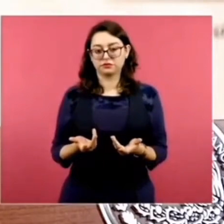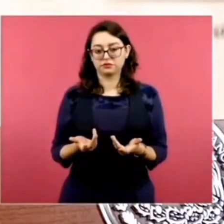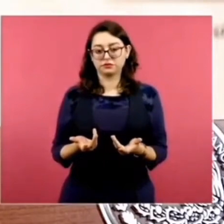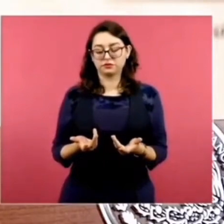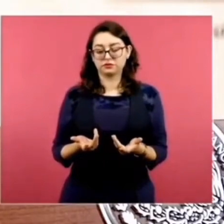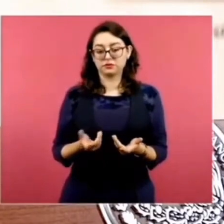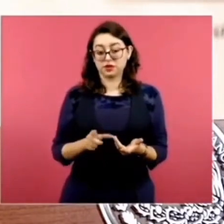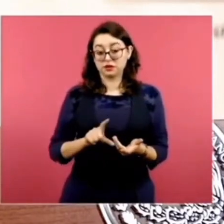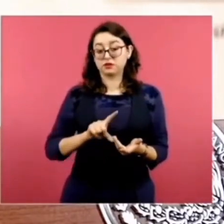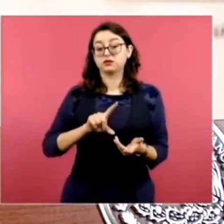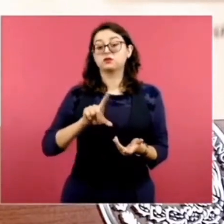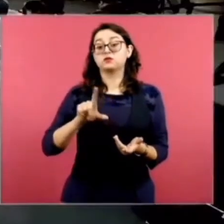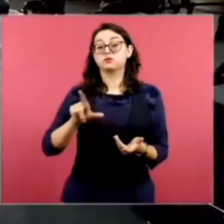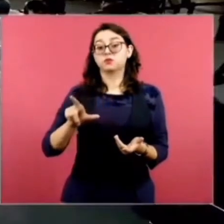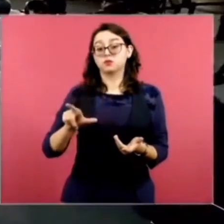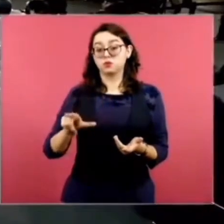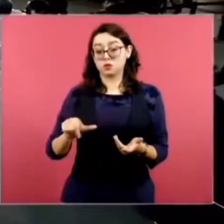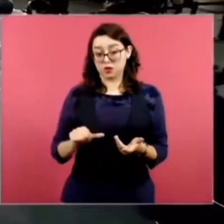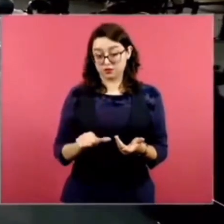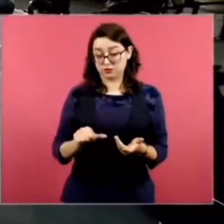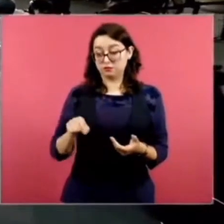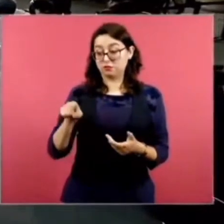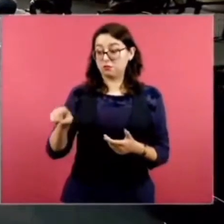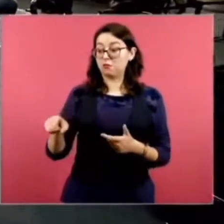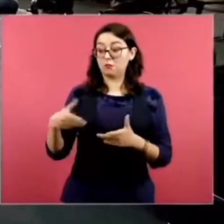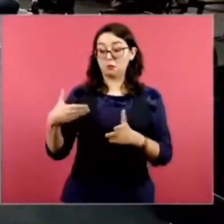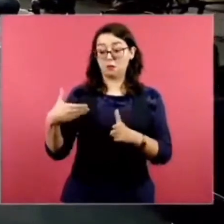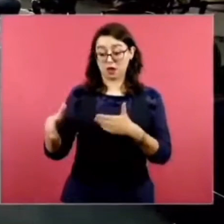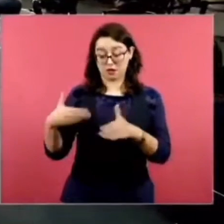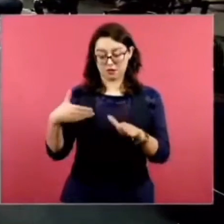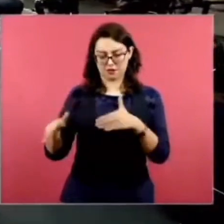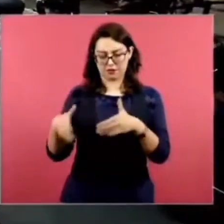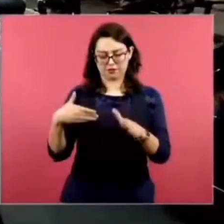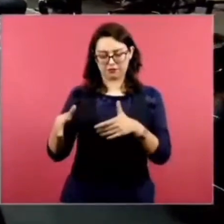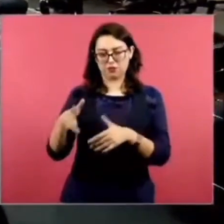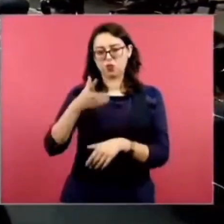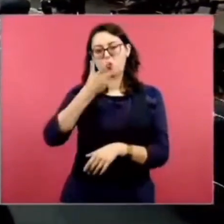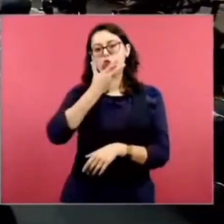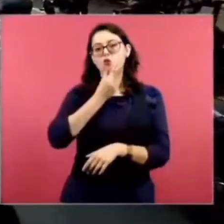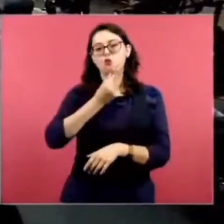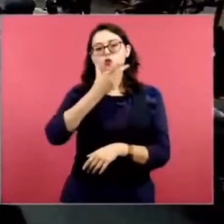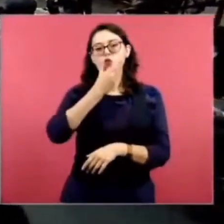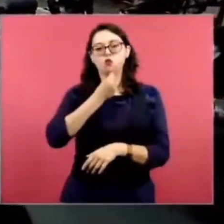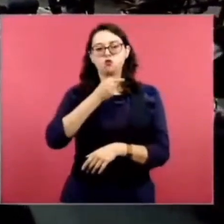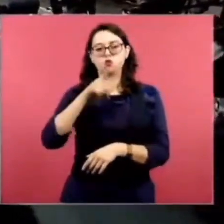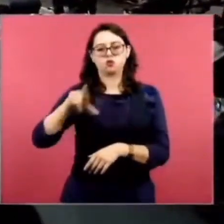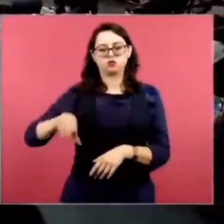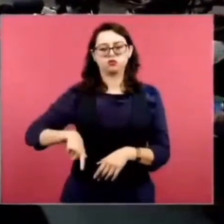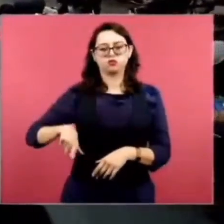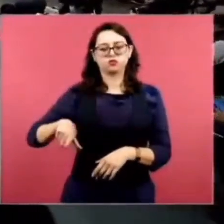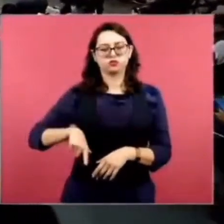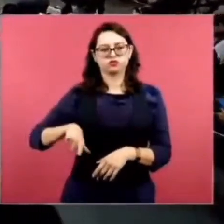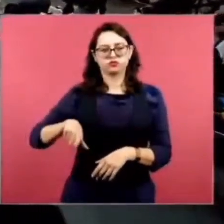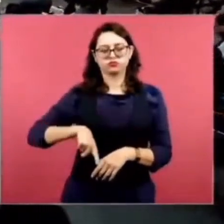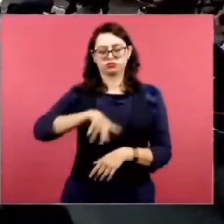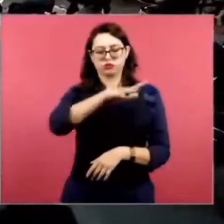panameño, el general Torrijos, logró